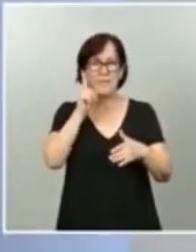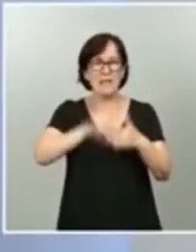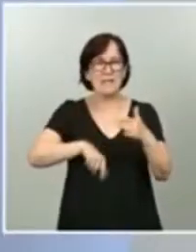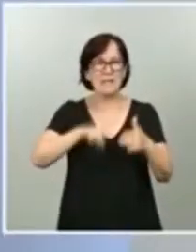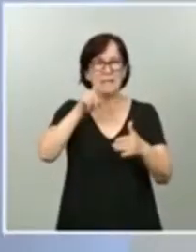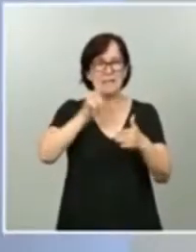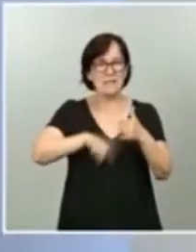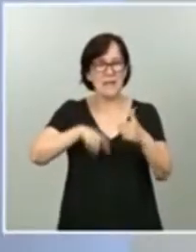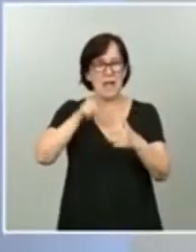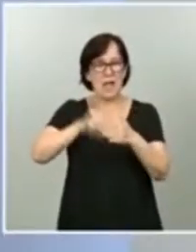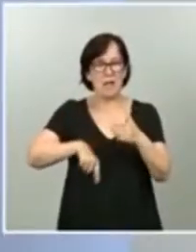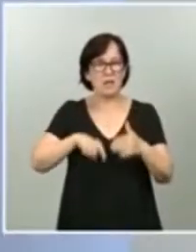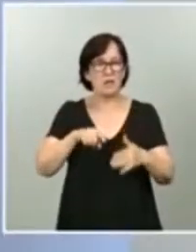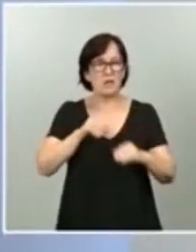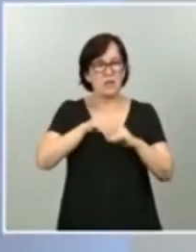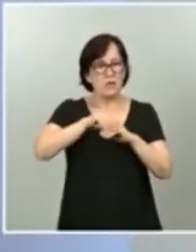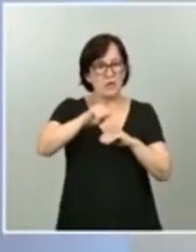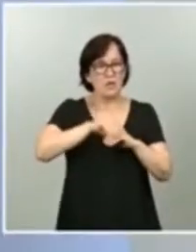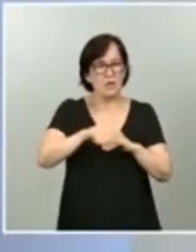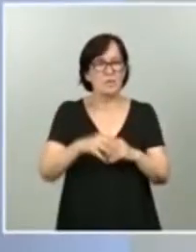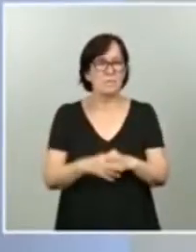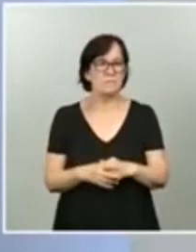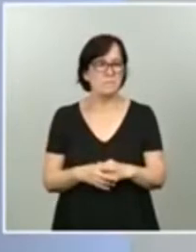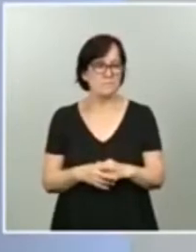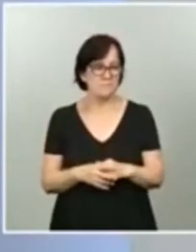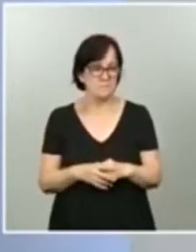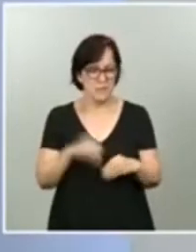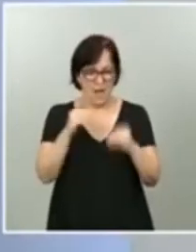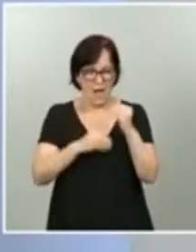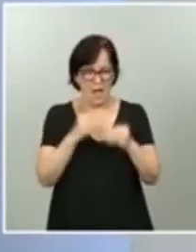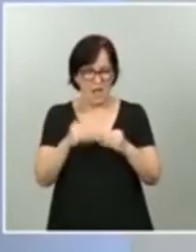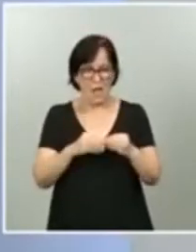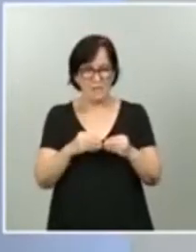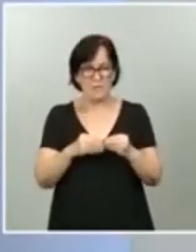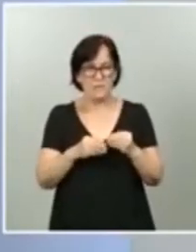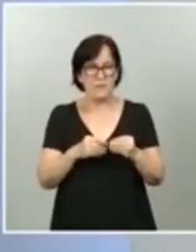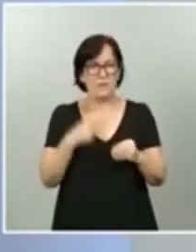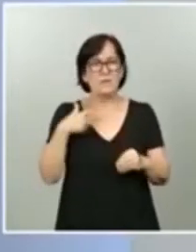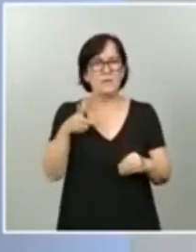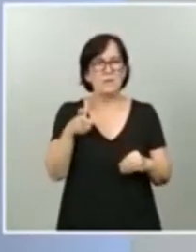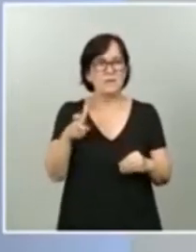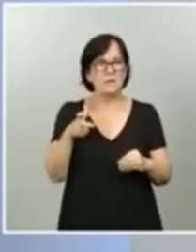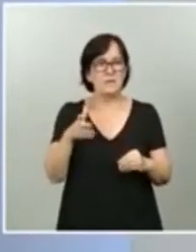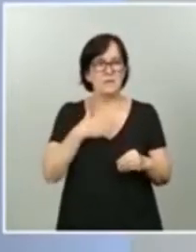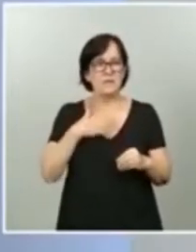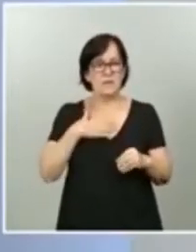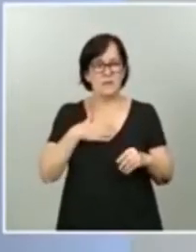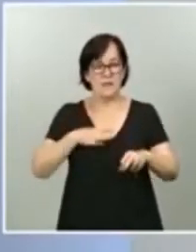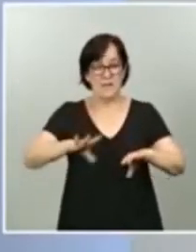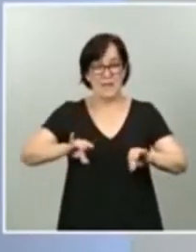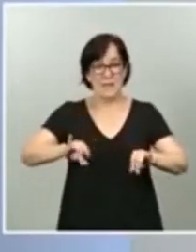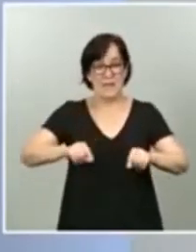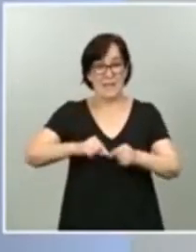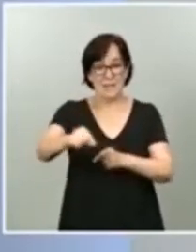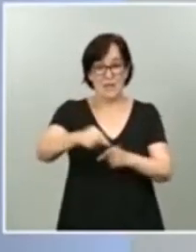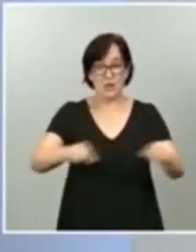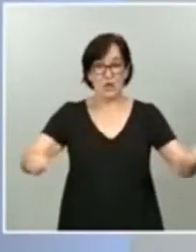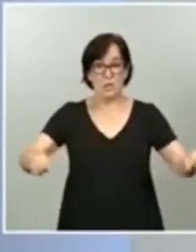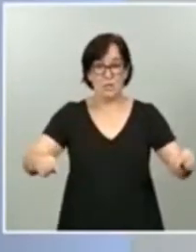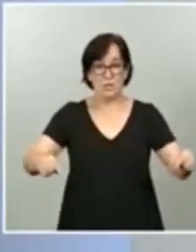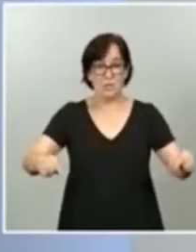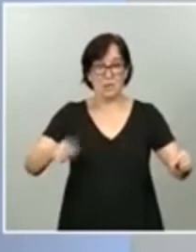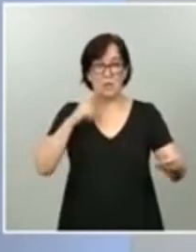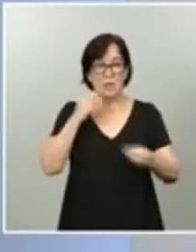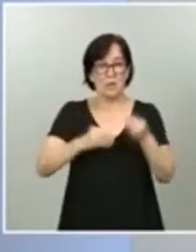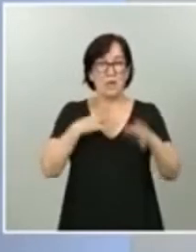hacer uso del derecho de superficie que nosotros contemplábamos dentro de